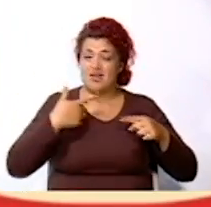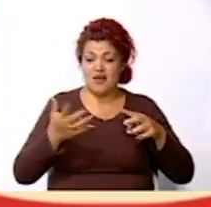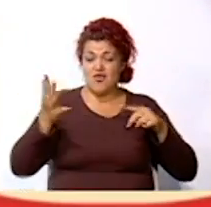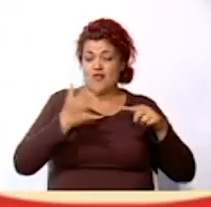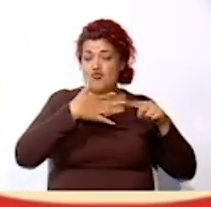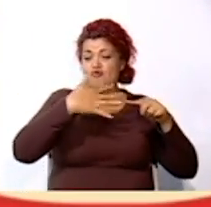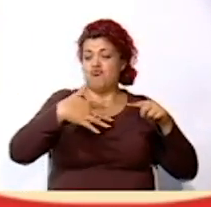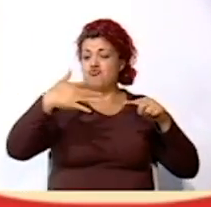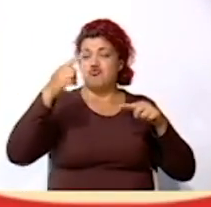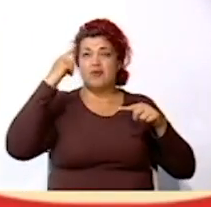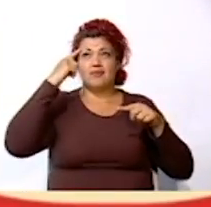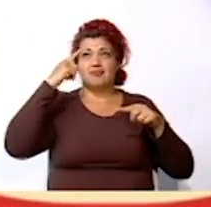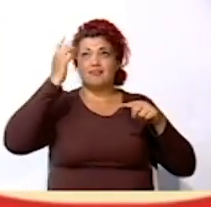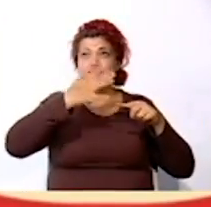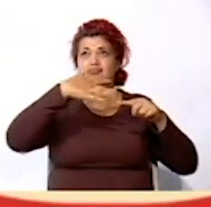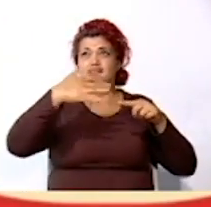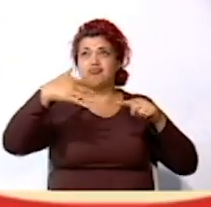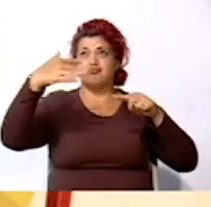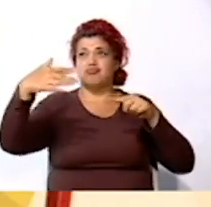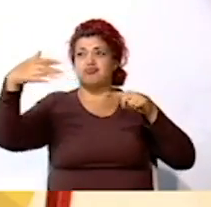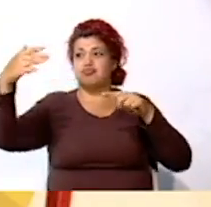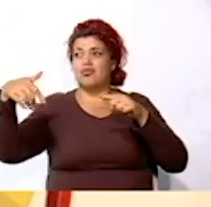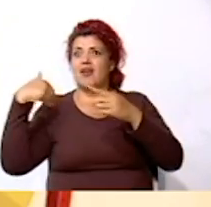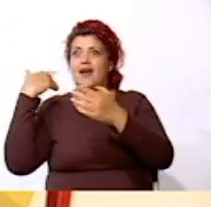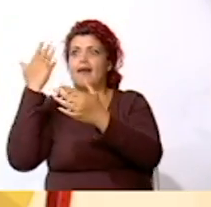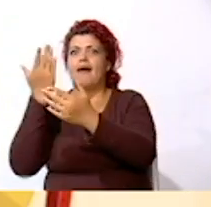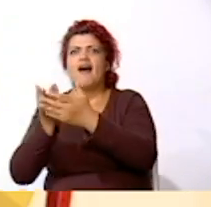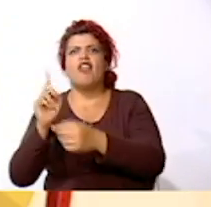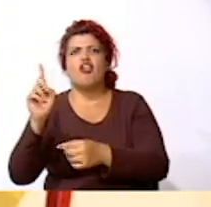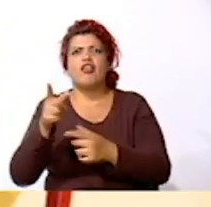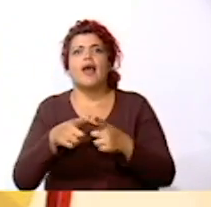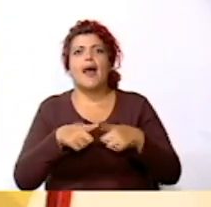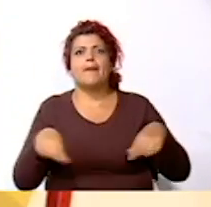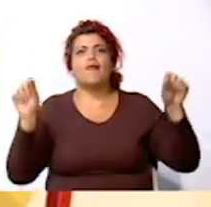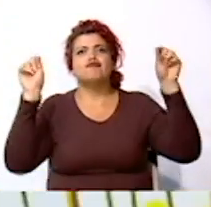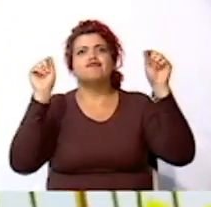mis pensamientos volando hasta Japón